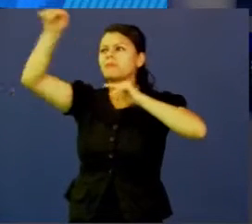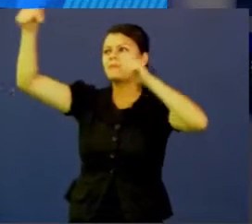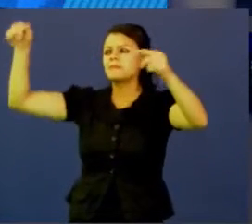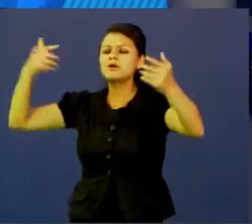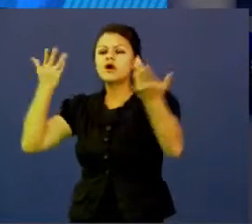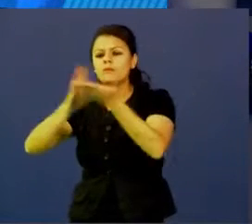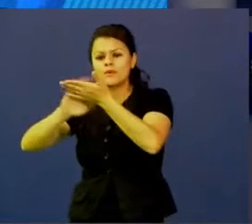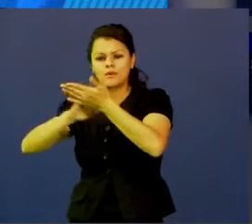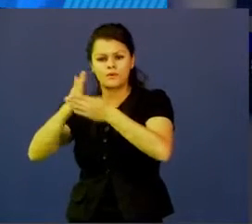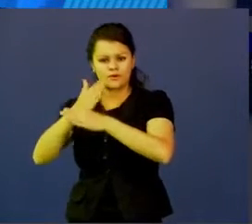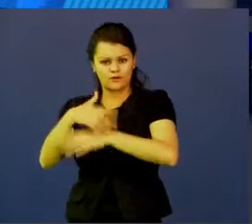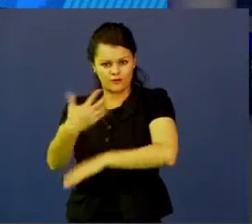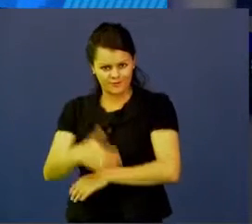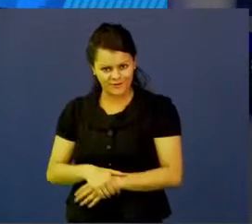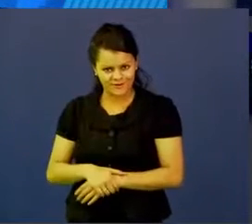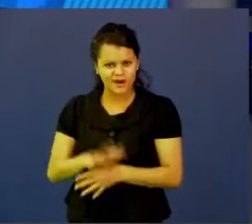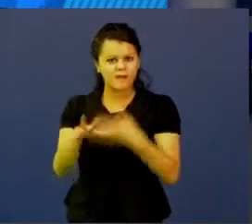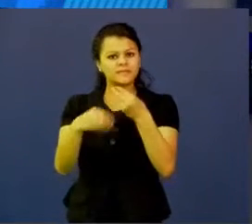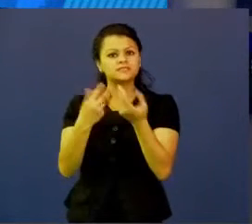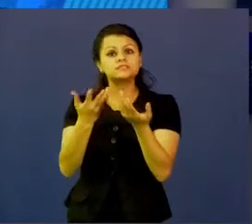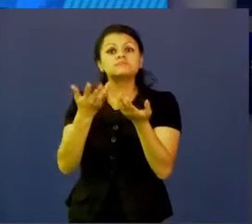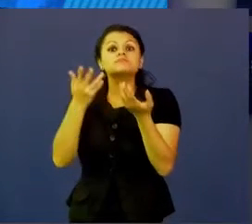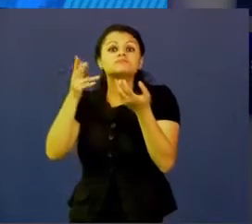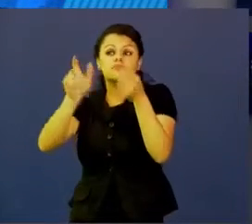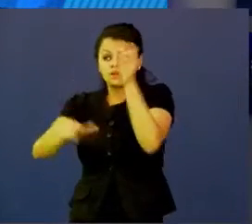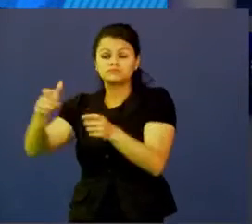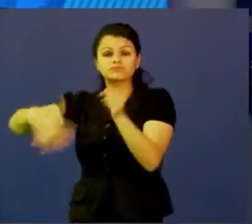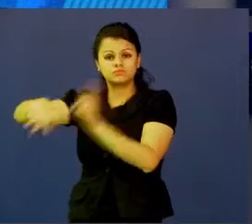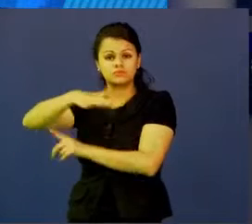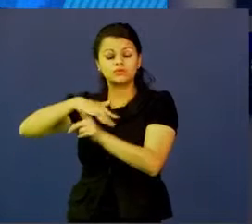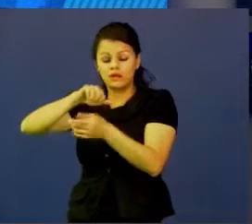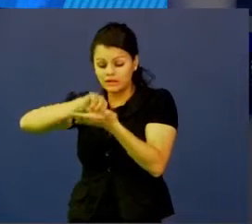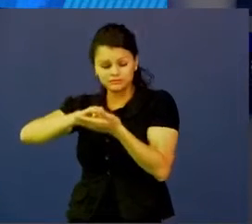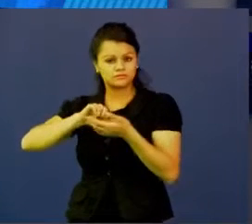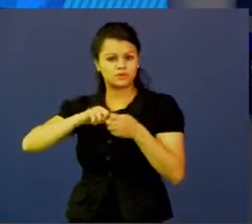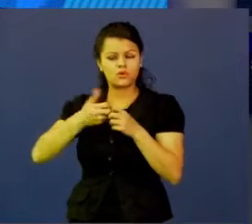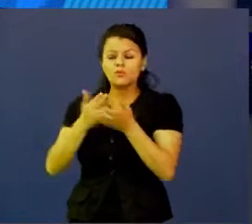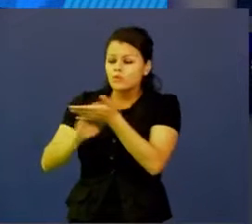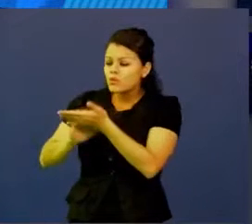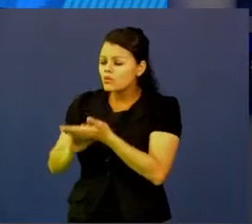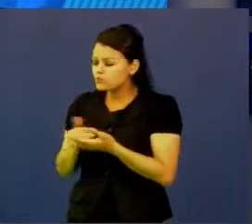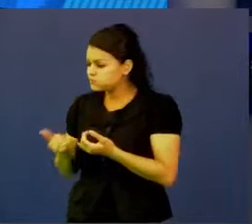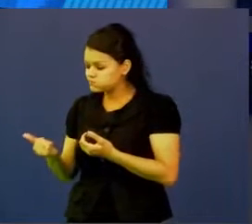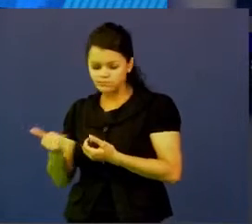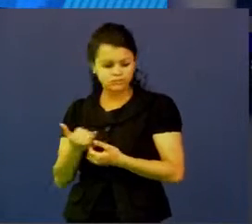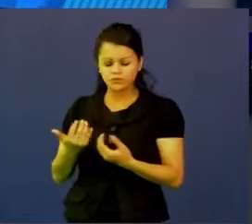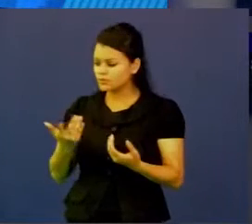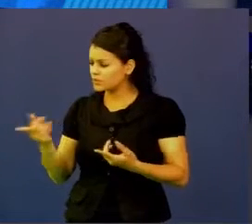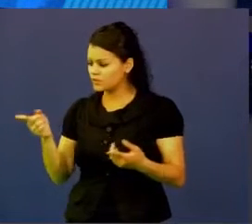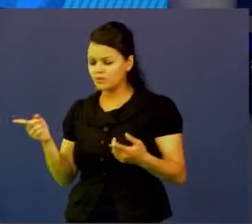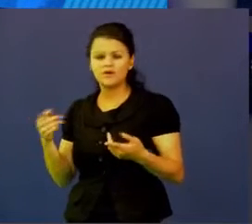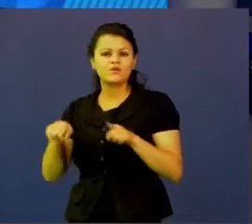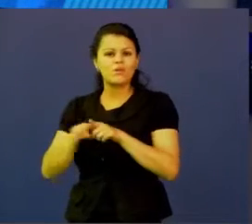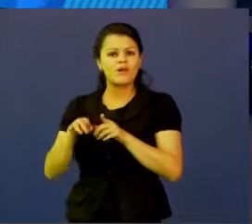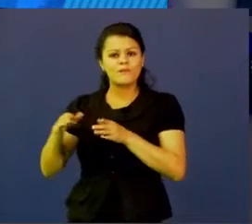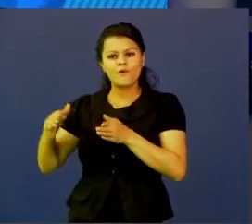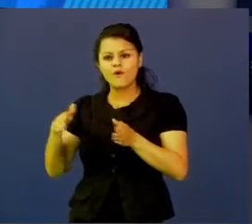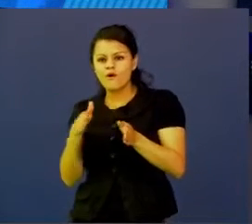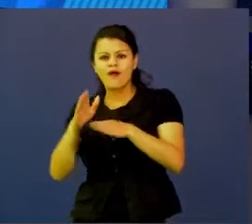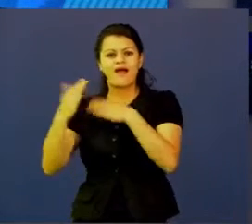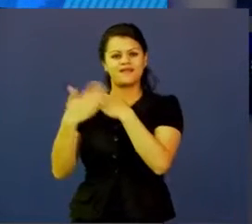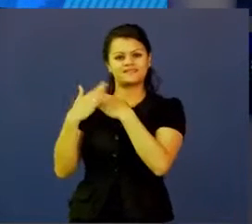problemática y también cómo solucionaron personas del contexto esta problemática. Entonces acá lo que tenemos son unas rutas de investigación